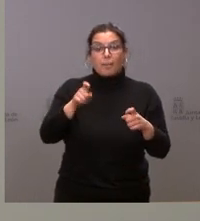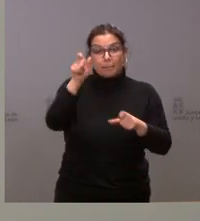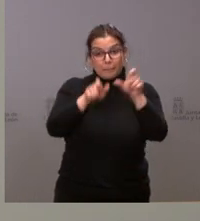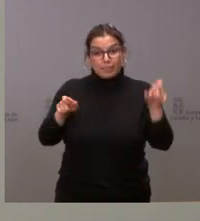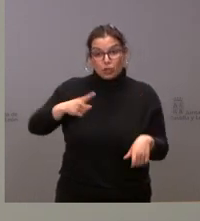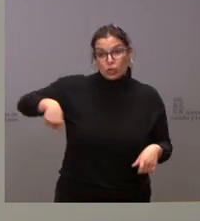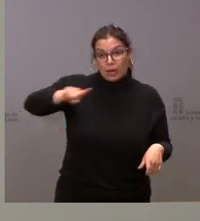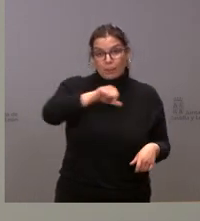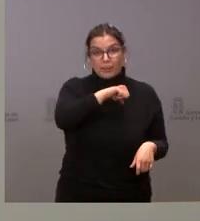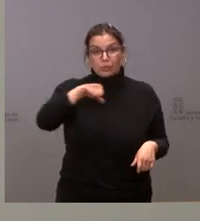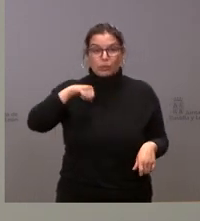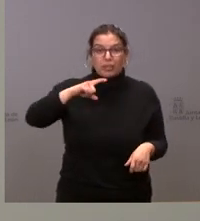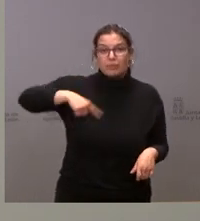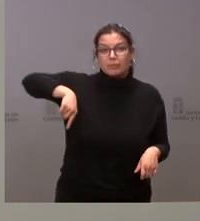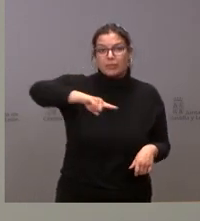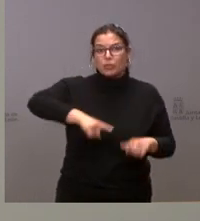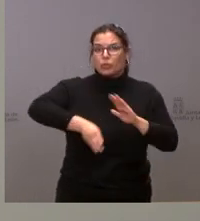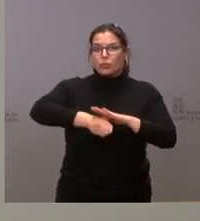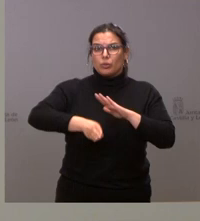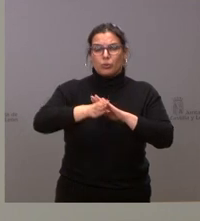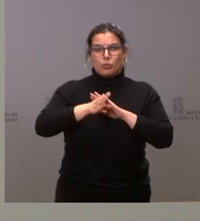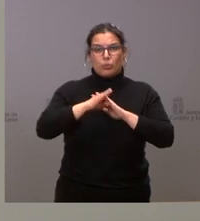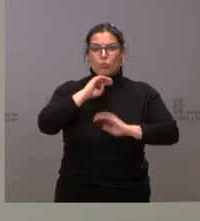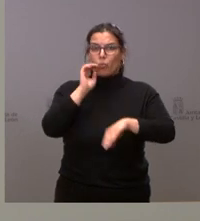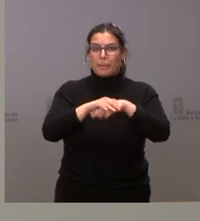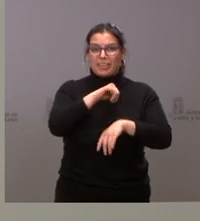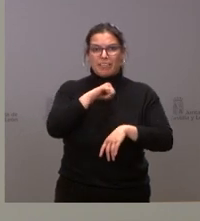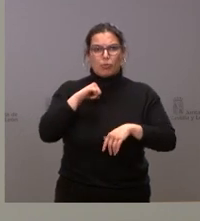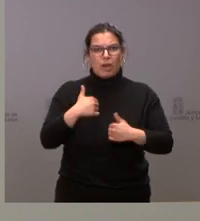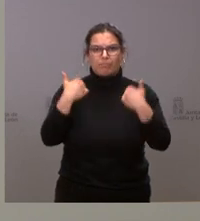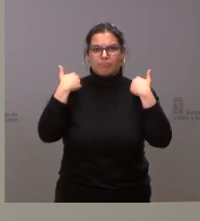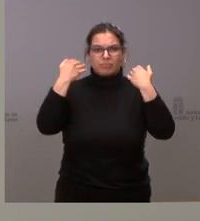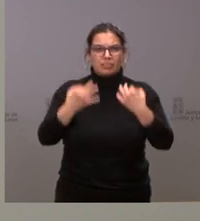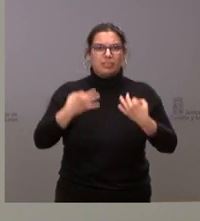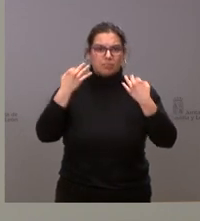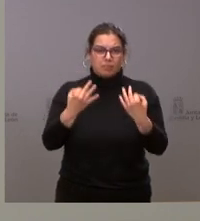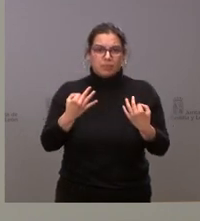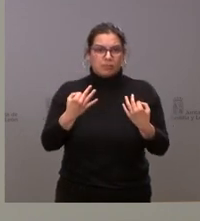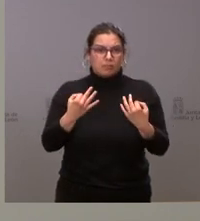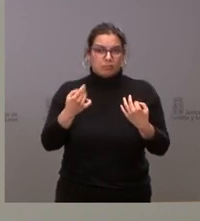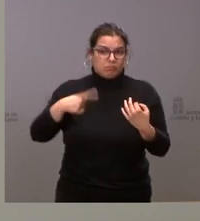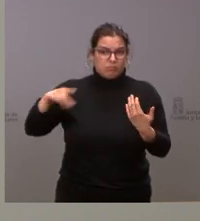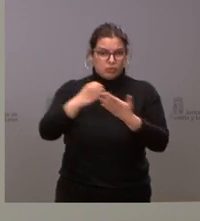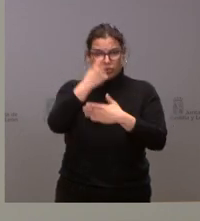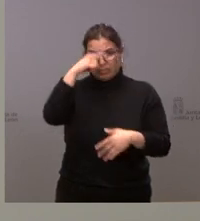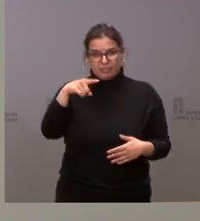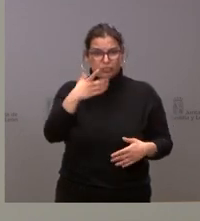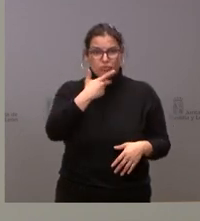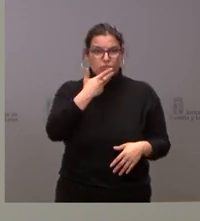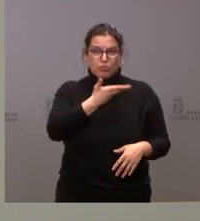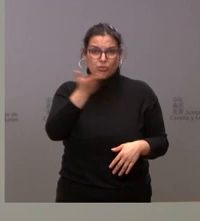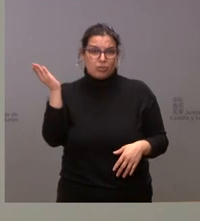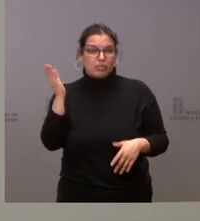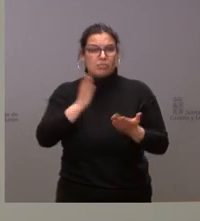sigan ejerciendo todas las medidas individuales de protección que son públicamente conocidas y que ustedes como medios de